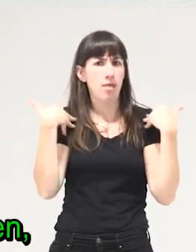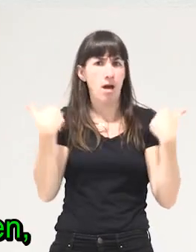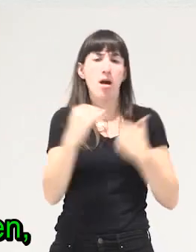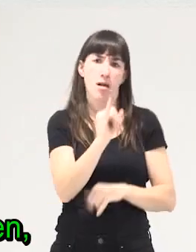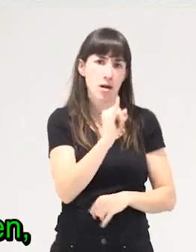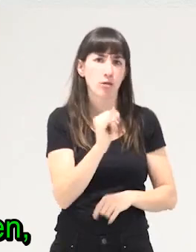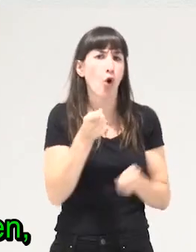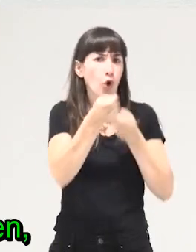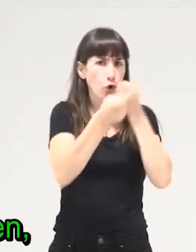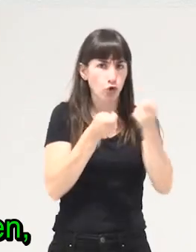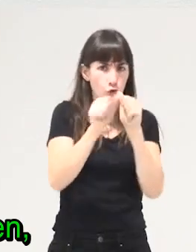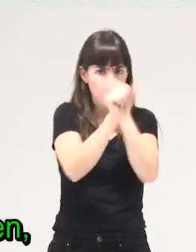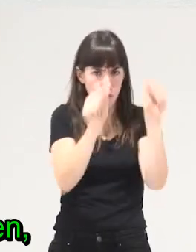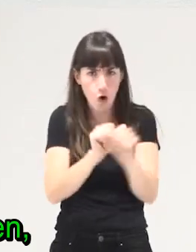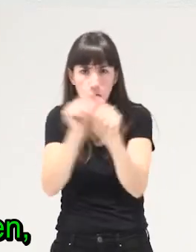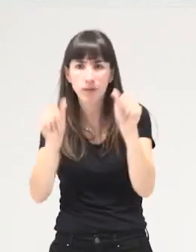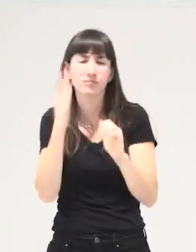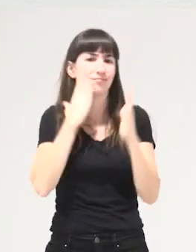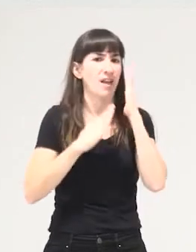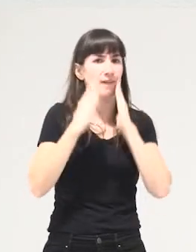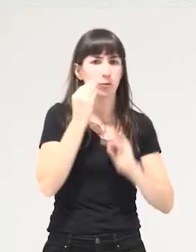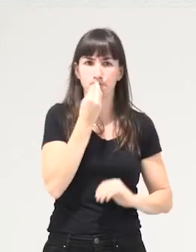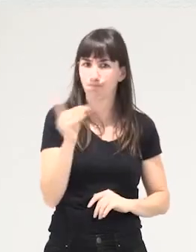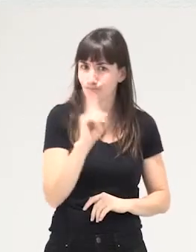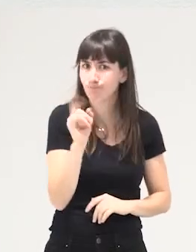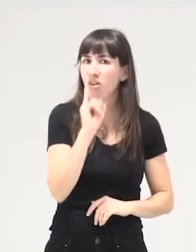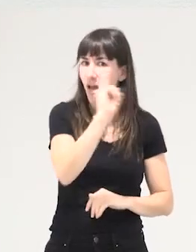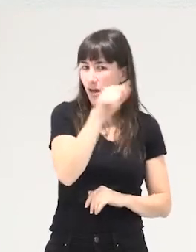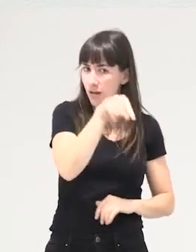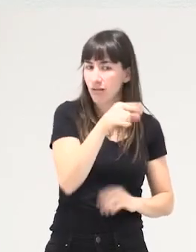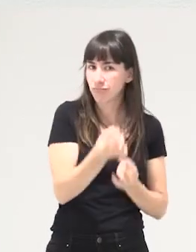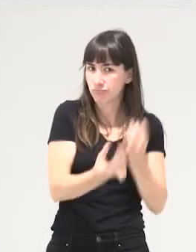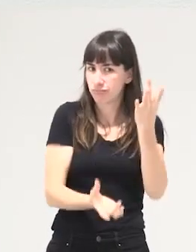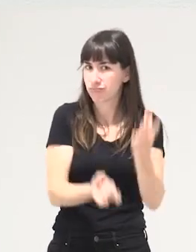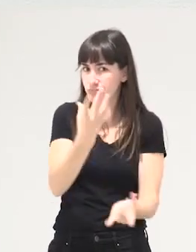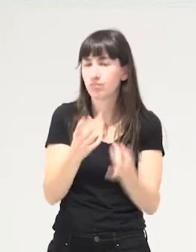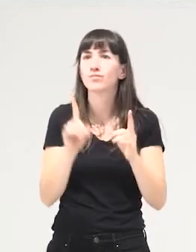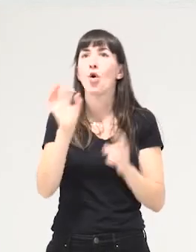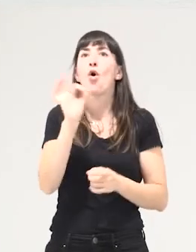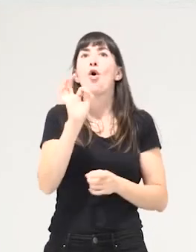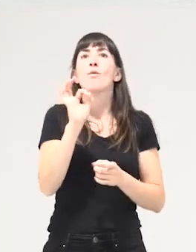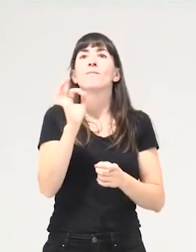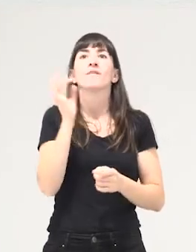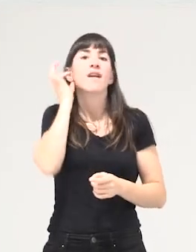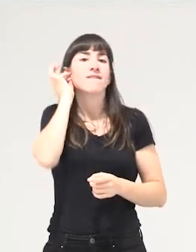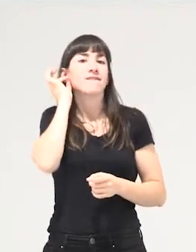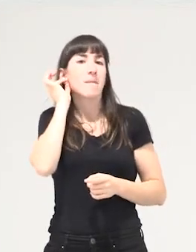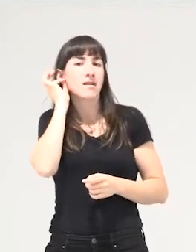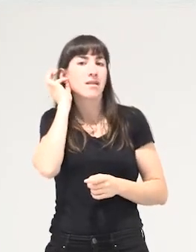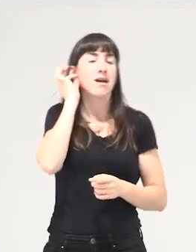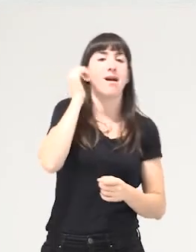de los malos afectos que se construyen de las malas formas de entendernos de construir la feminidad y la